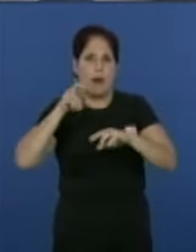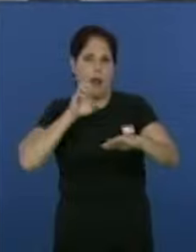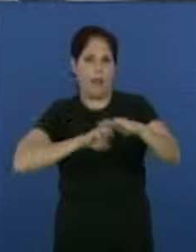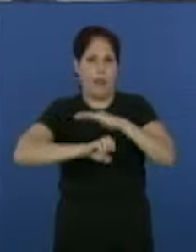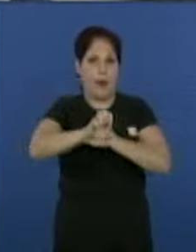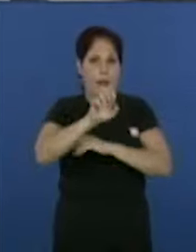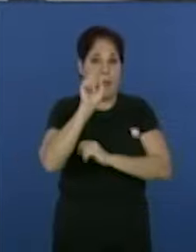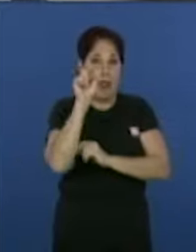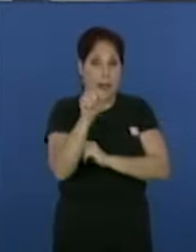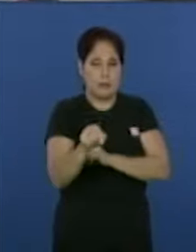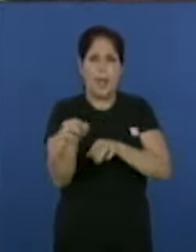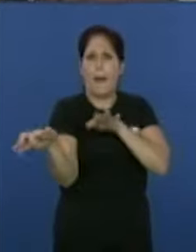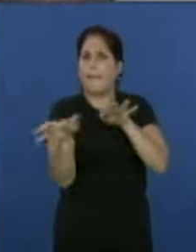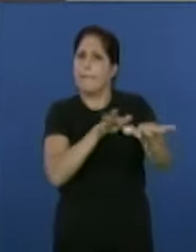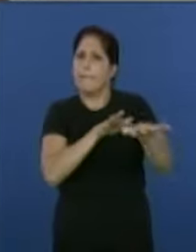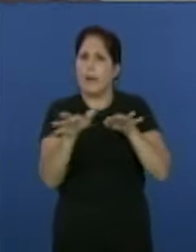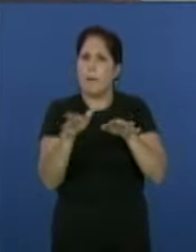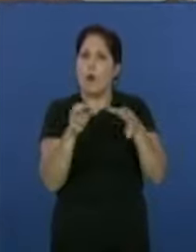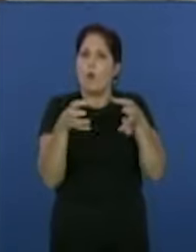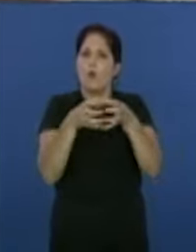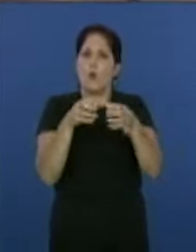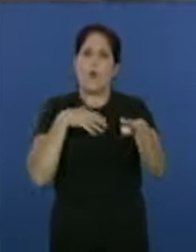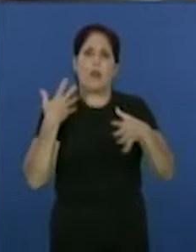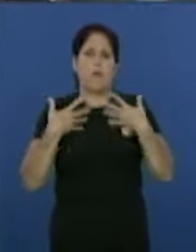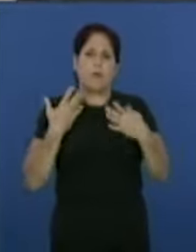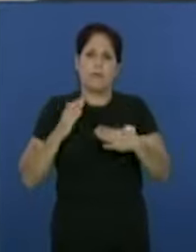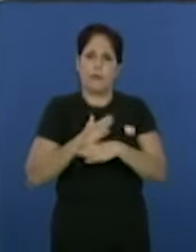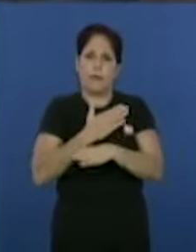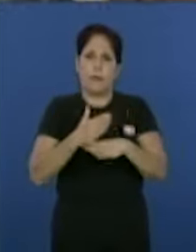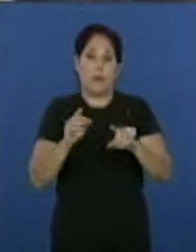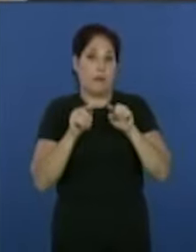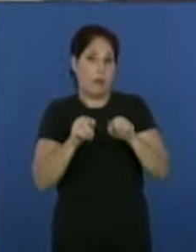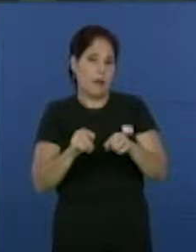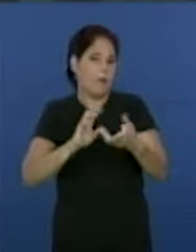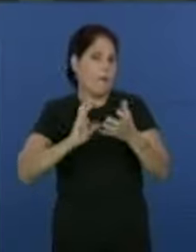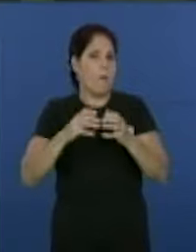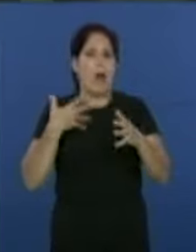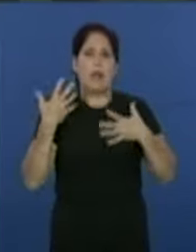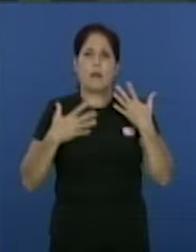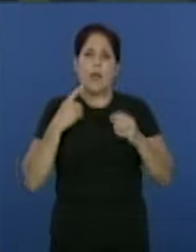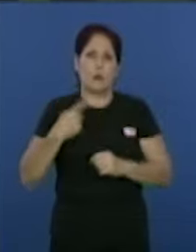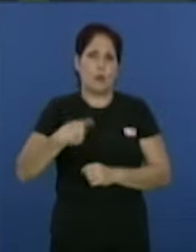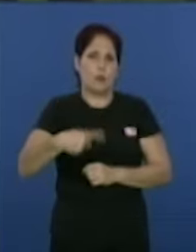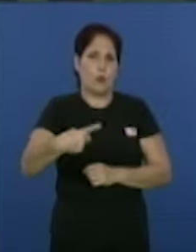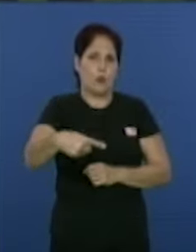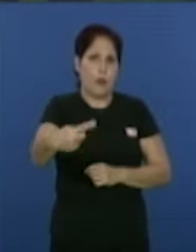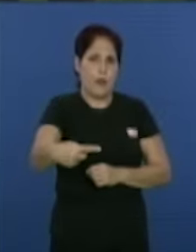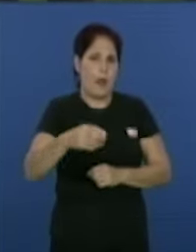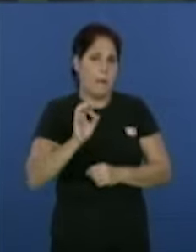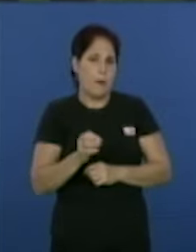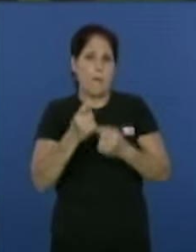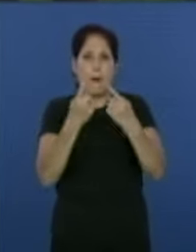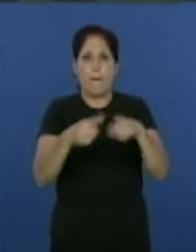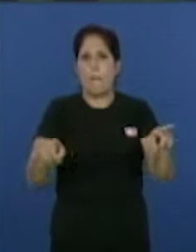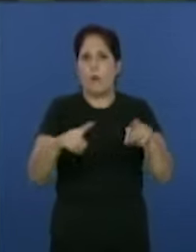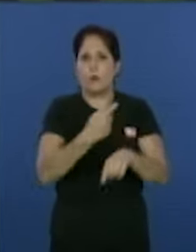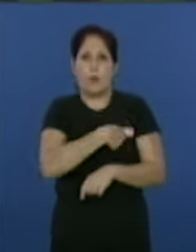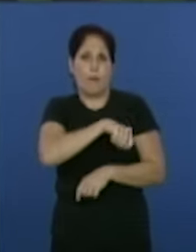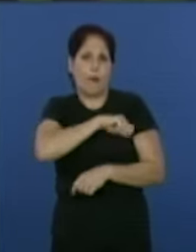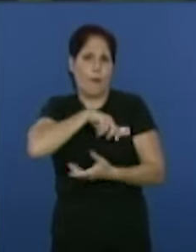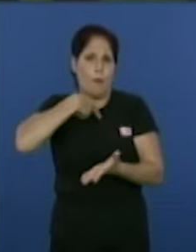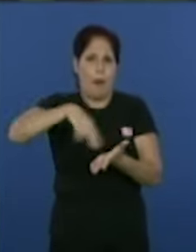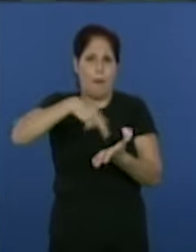Este también se han preparado un conjunto de actividades. Hay un sistema de actividades diario con música popular